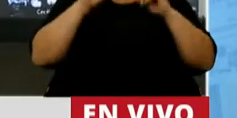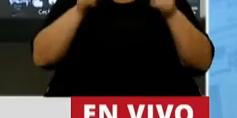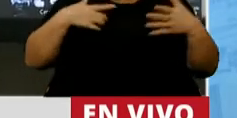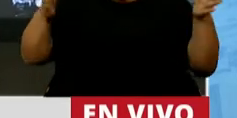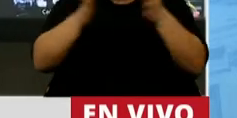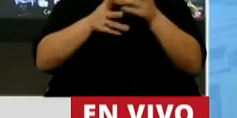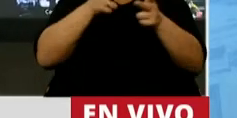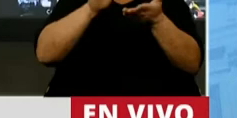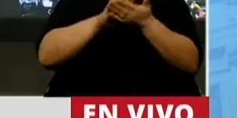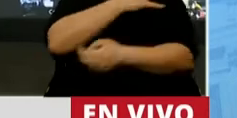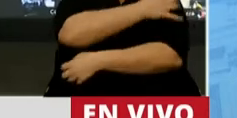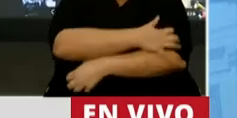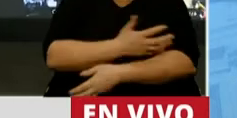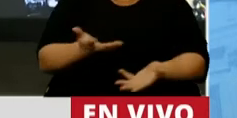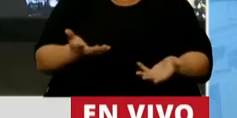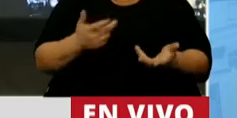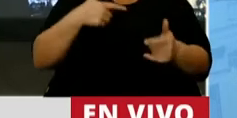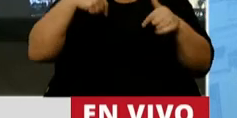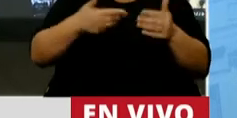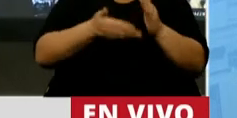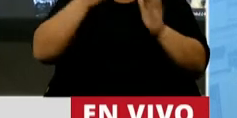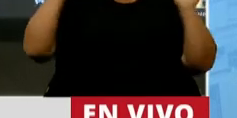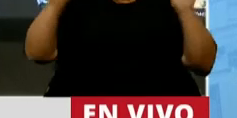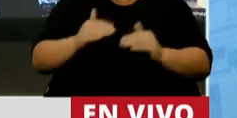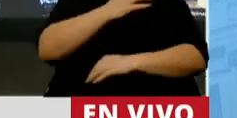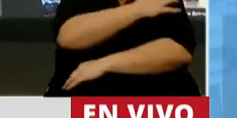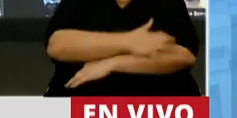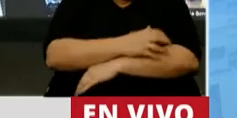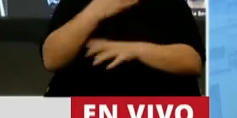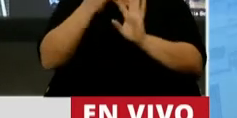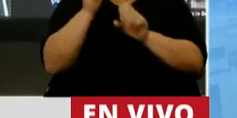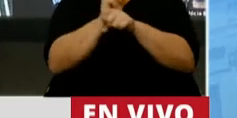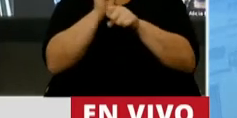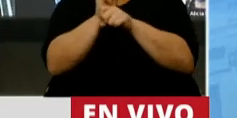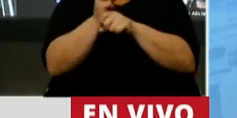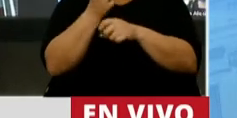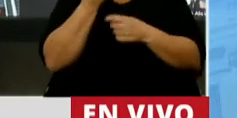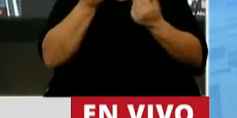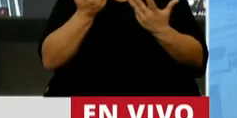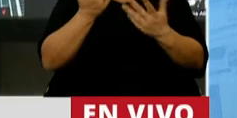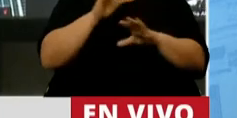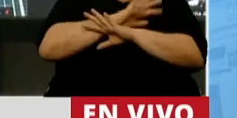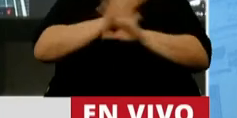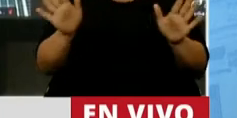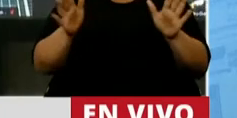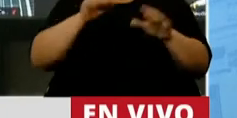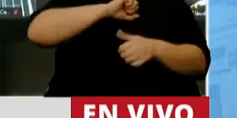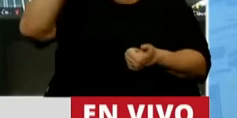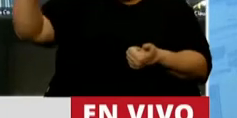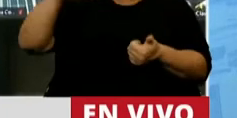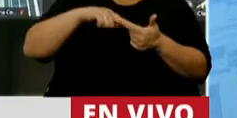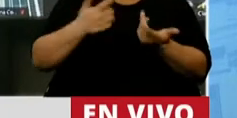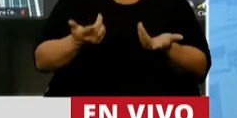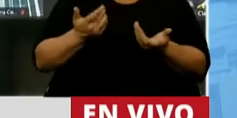juntémonos no para hablar de pobreza. Y para mí eliminar la pobreza o bajarla es cuidar el valor de la moneda. Terminar con la inflación.